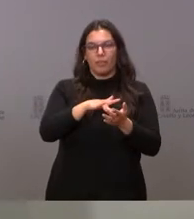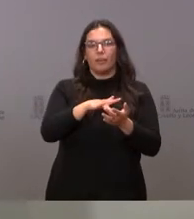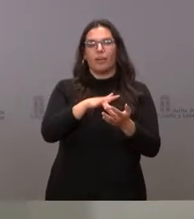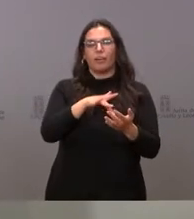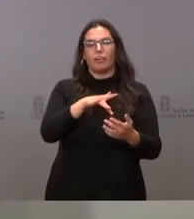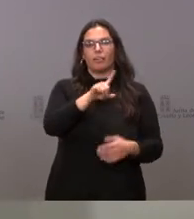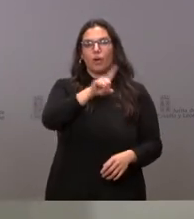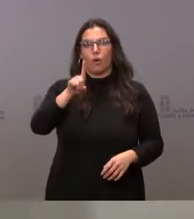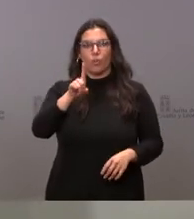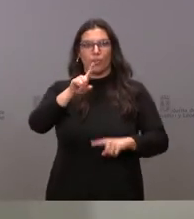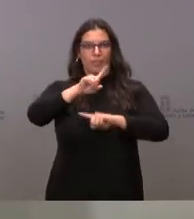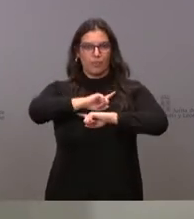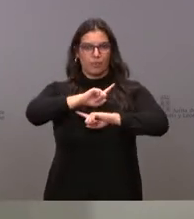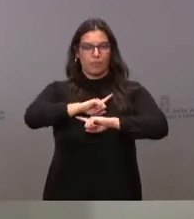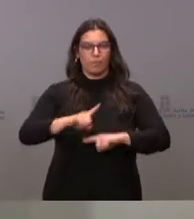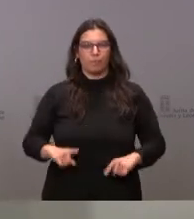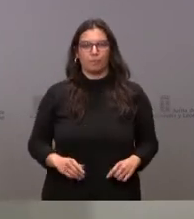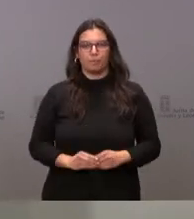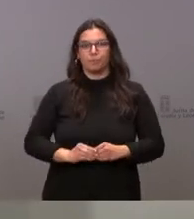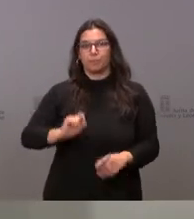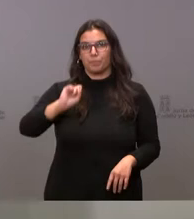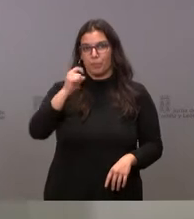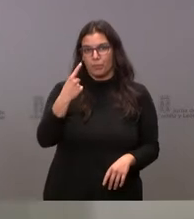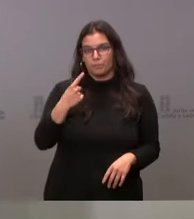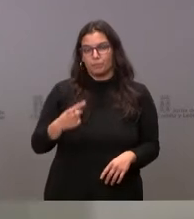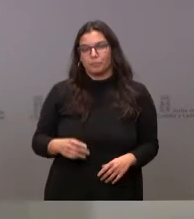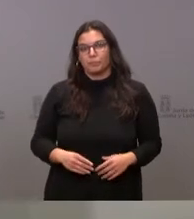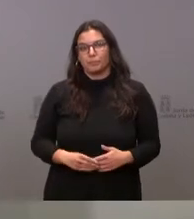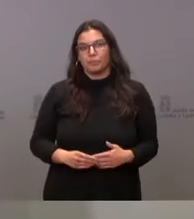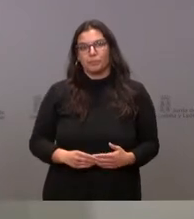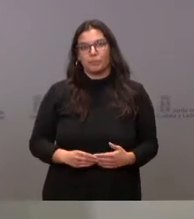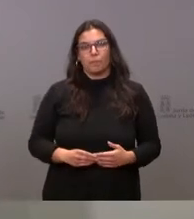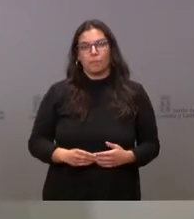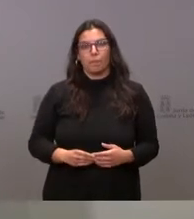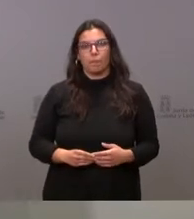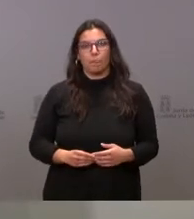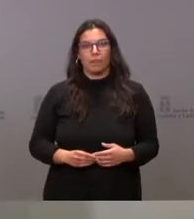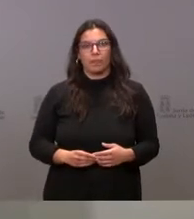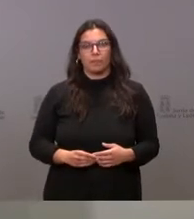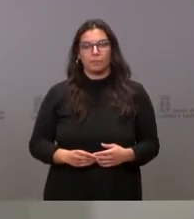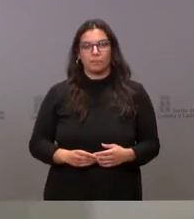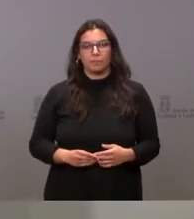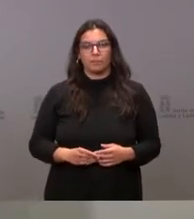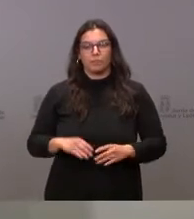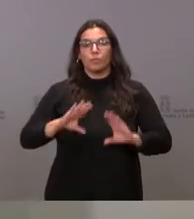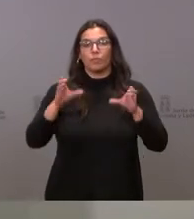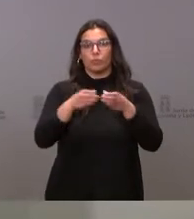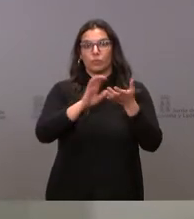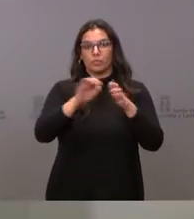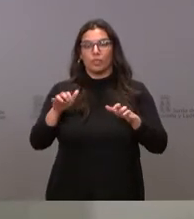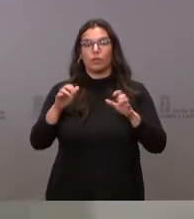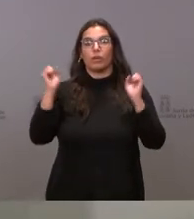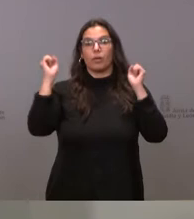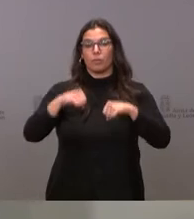11 de noviembre. En primer lugar, la Junta aprueba a través de la